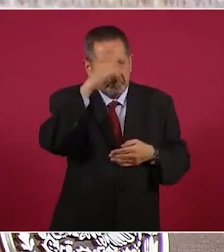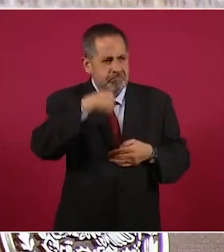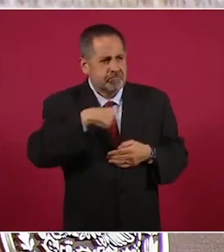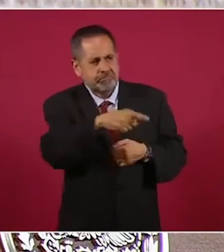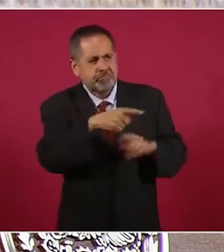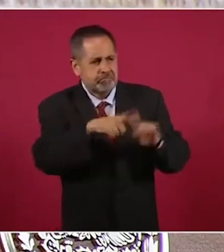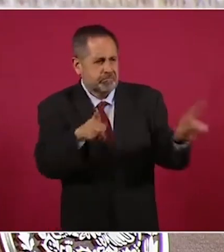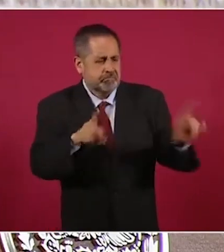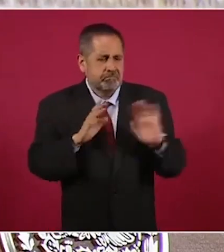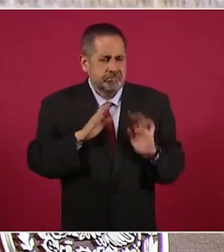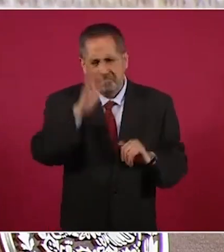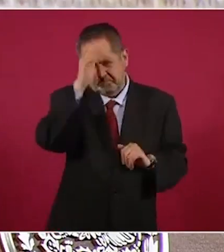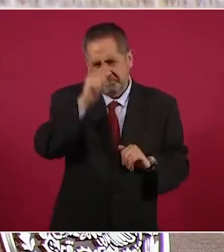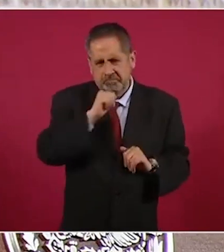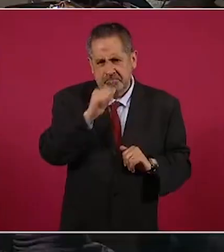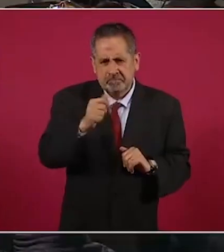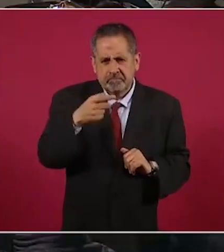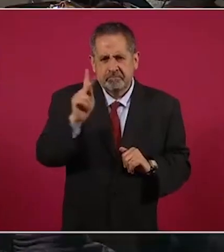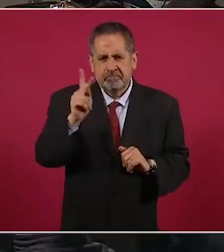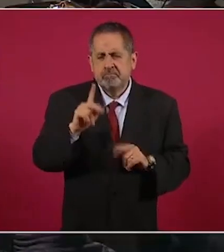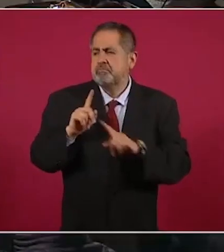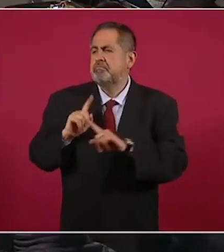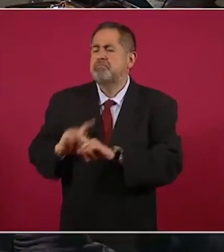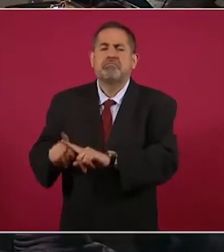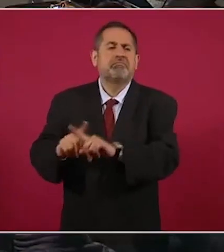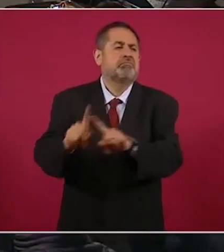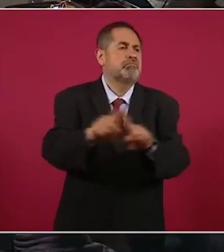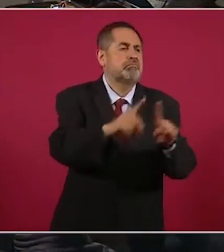que haya pluralidad,